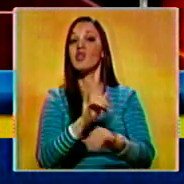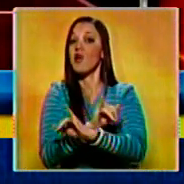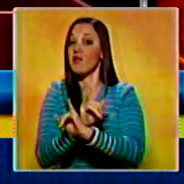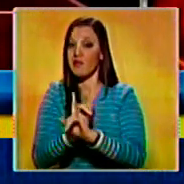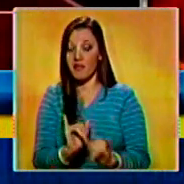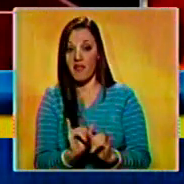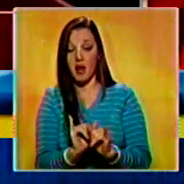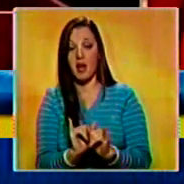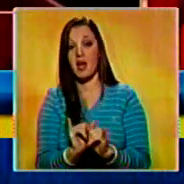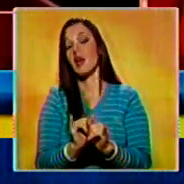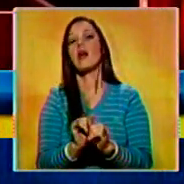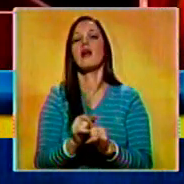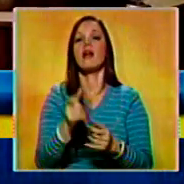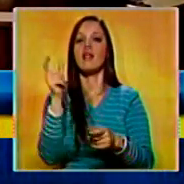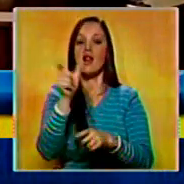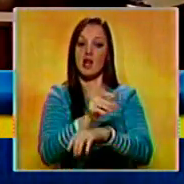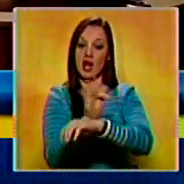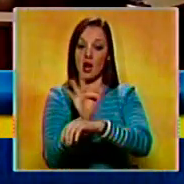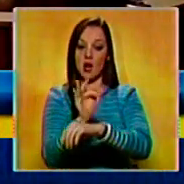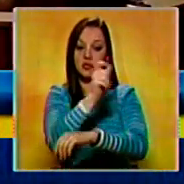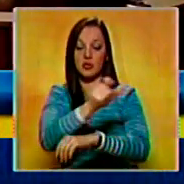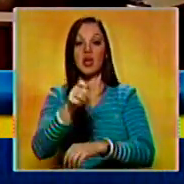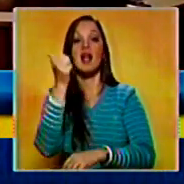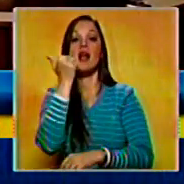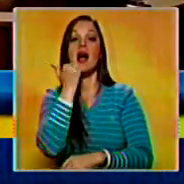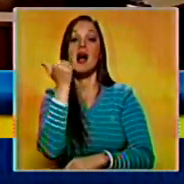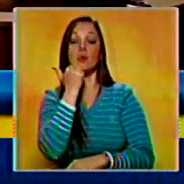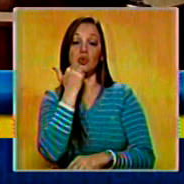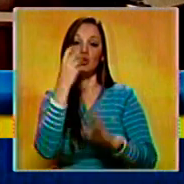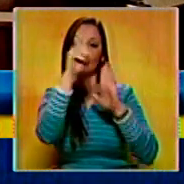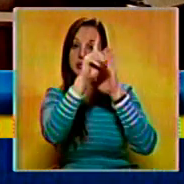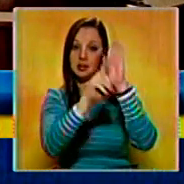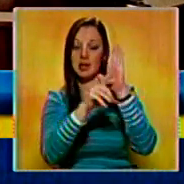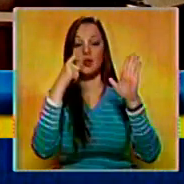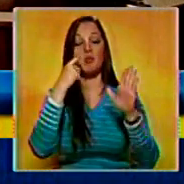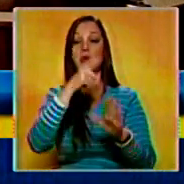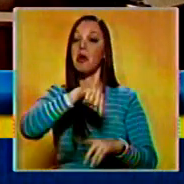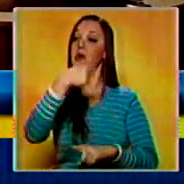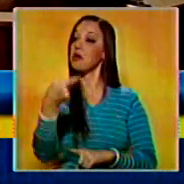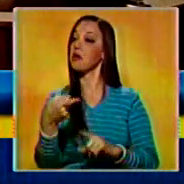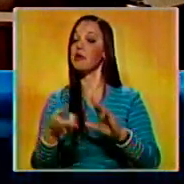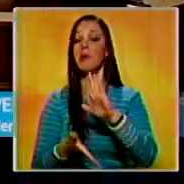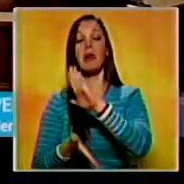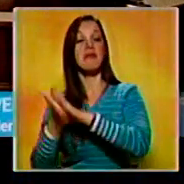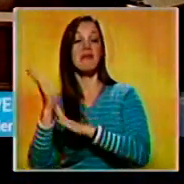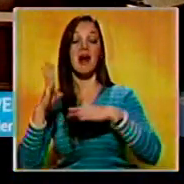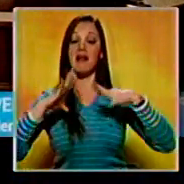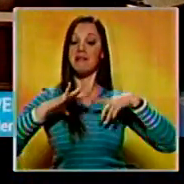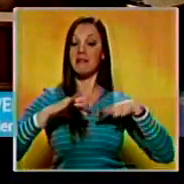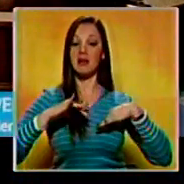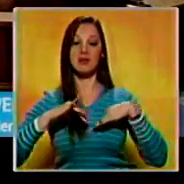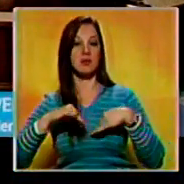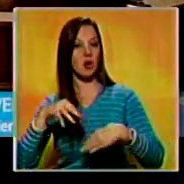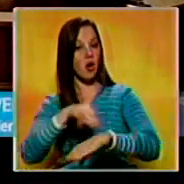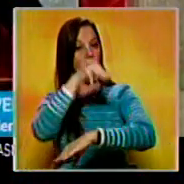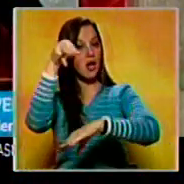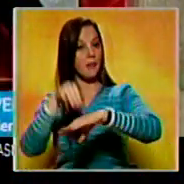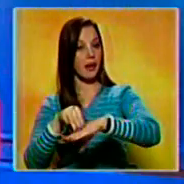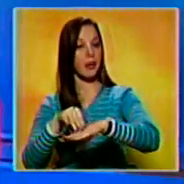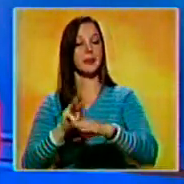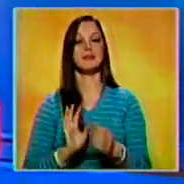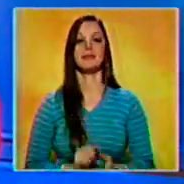en que funcionarios venezolanos violaban los derechos humanos y luego pasan sus vacaciones en Miami, Florida.